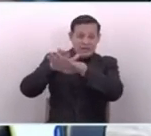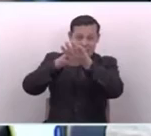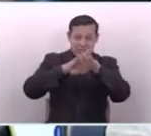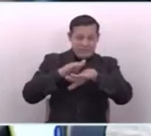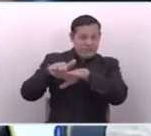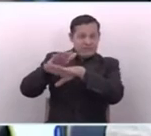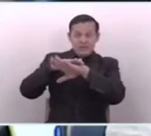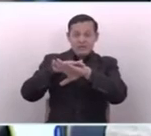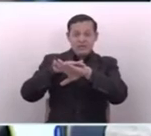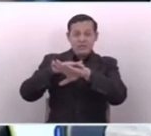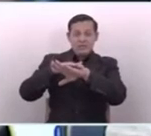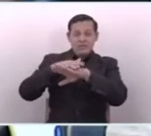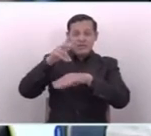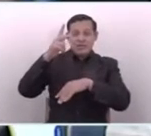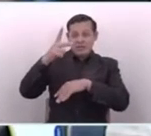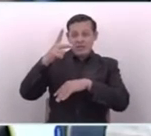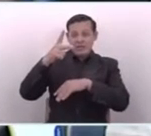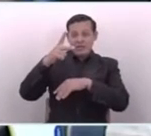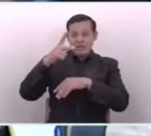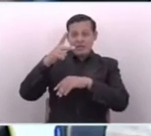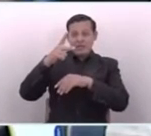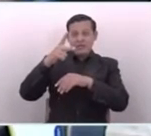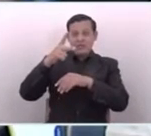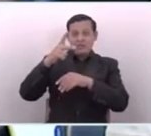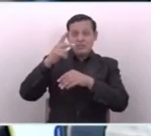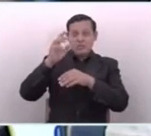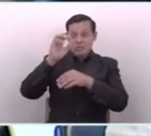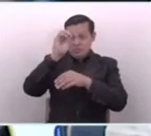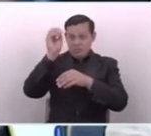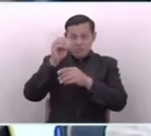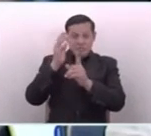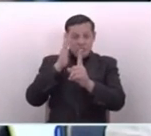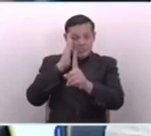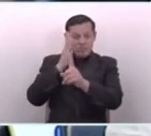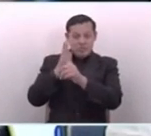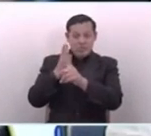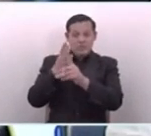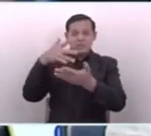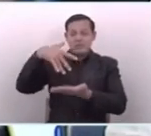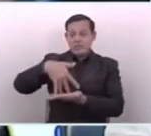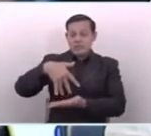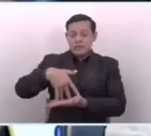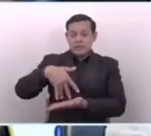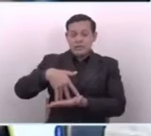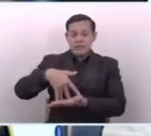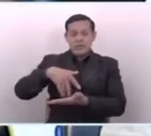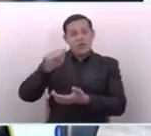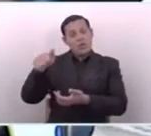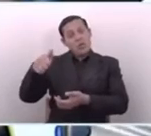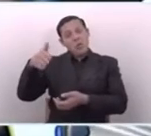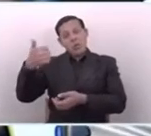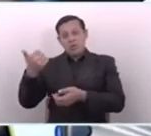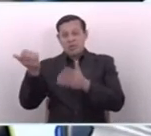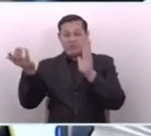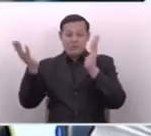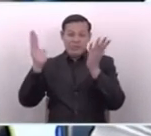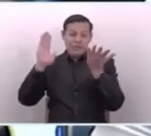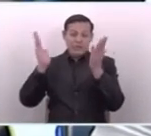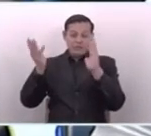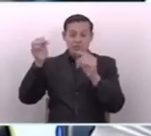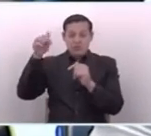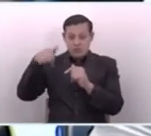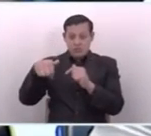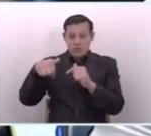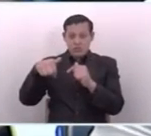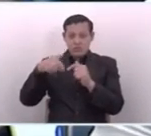prácticamente tres podían tener un impacto directo en la población y otras similares a las que ahora